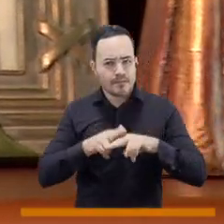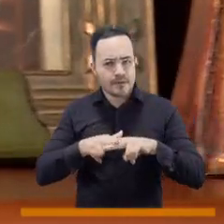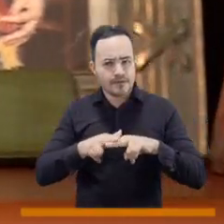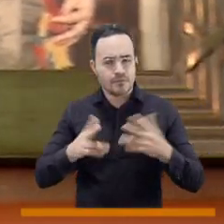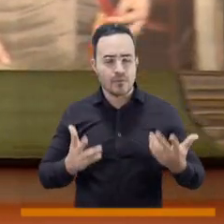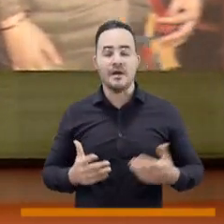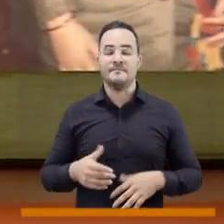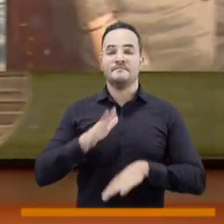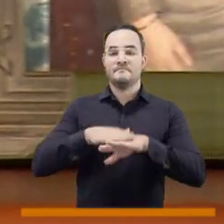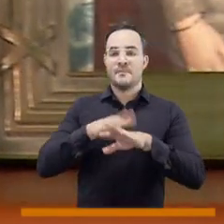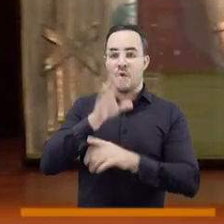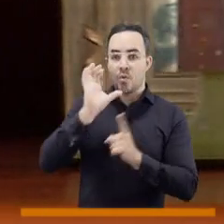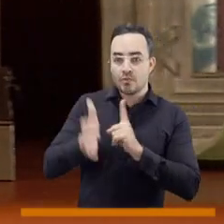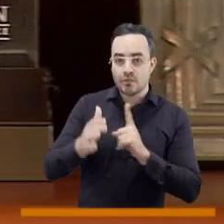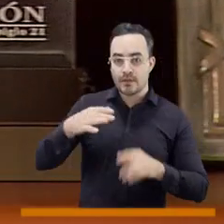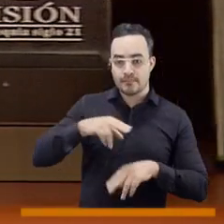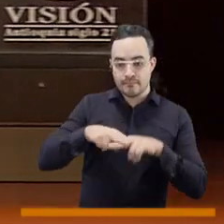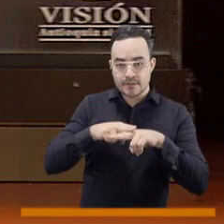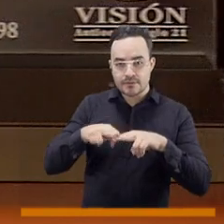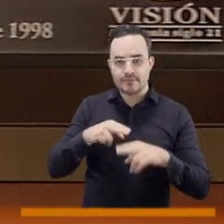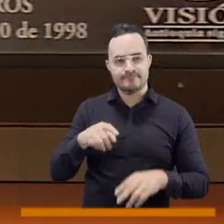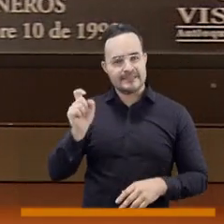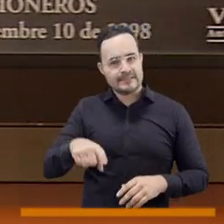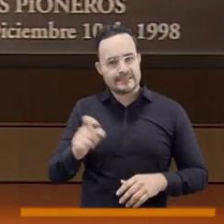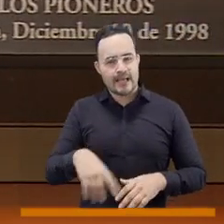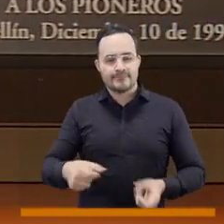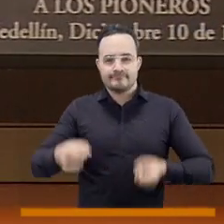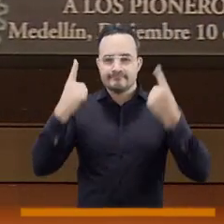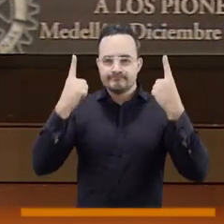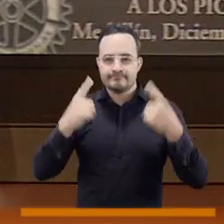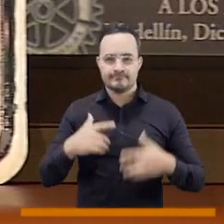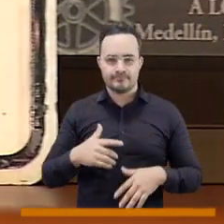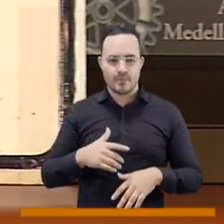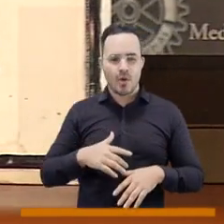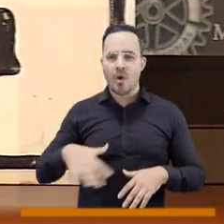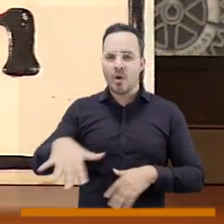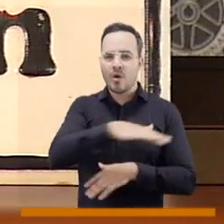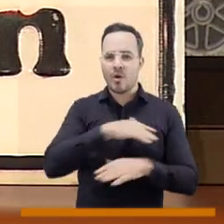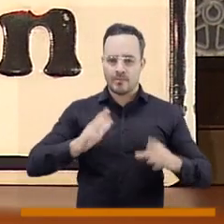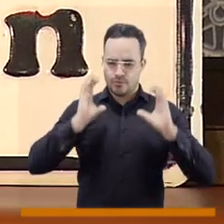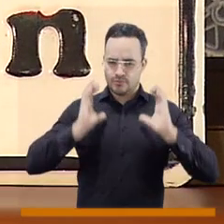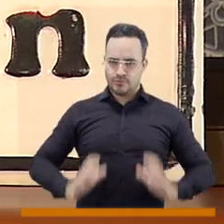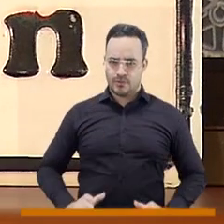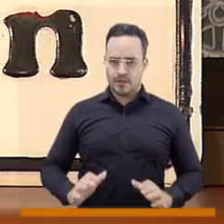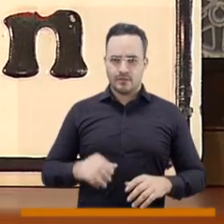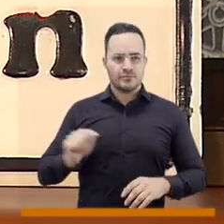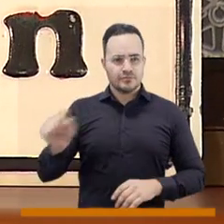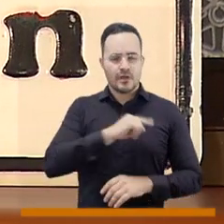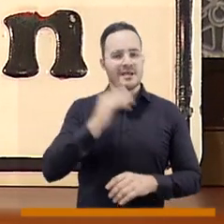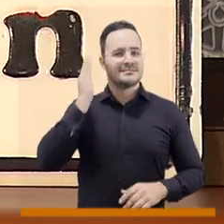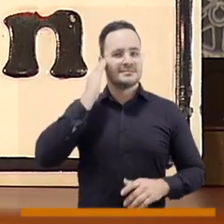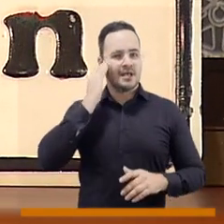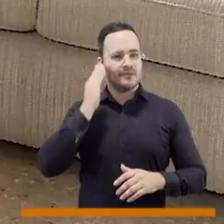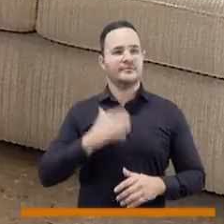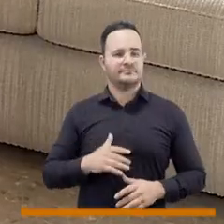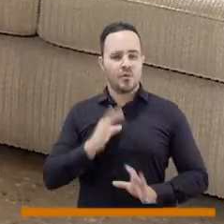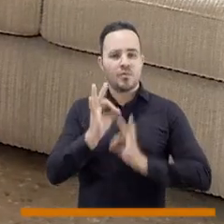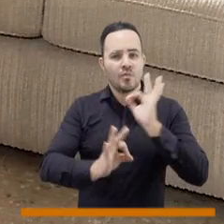solamente cuidara el metro, nosotros siempre hemos dicho que queremos que esa cultura metro se convierta en una cultura de la ciudad,